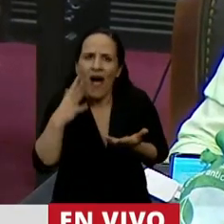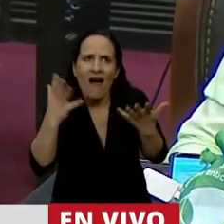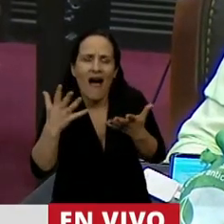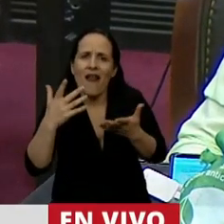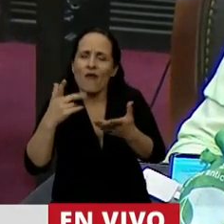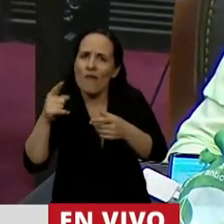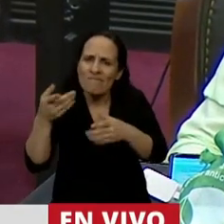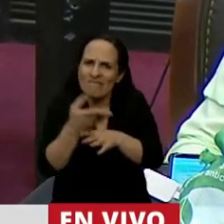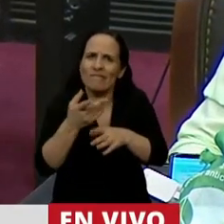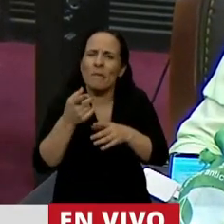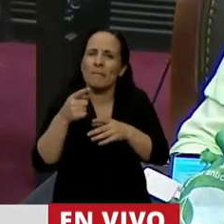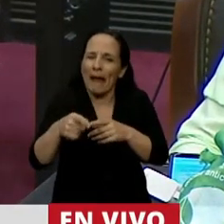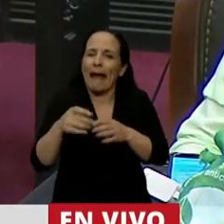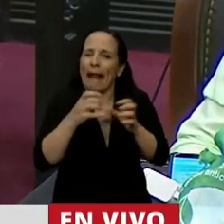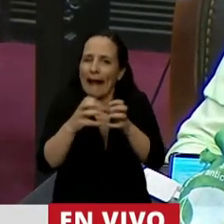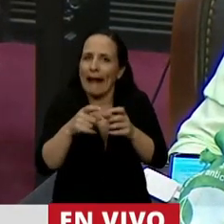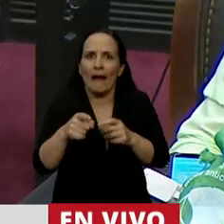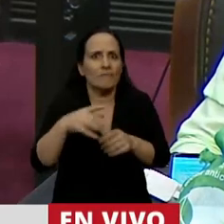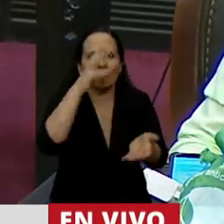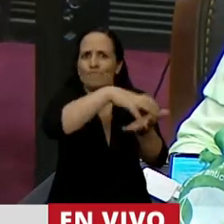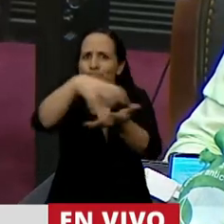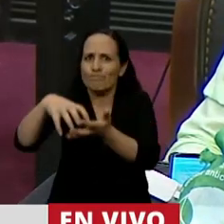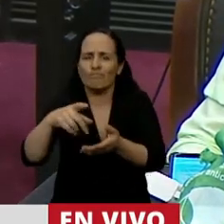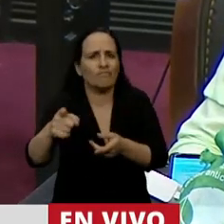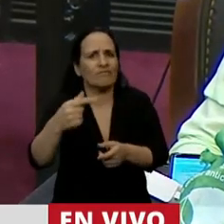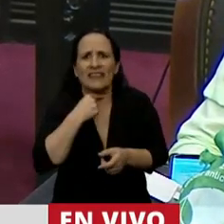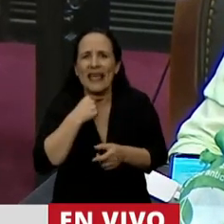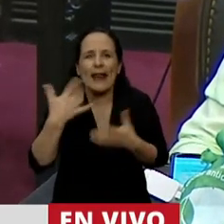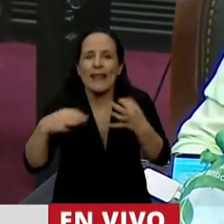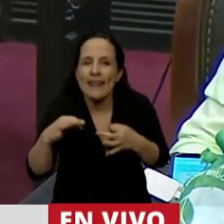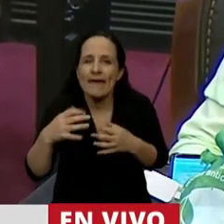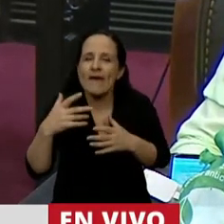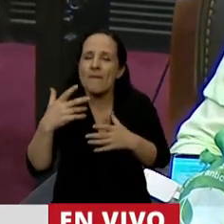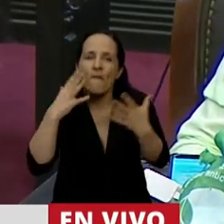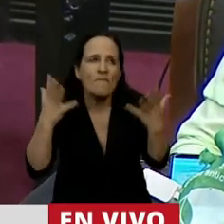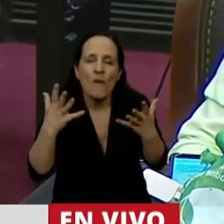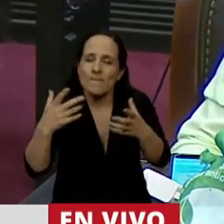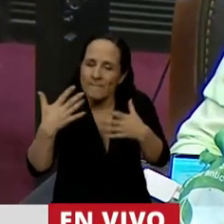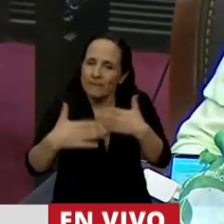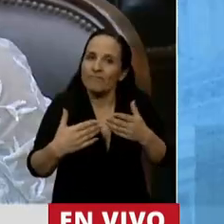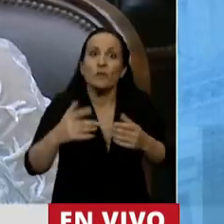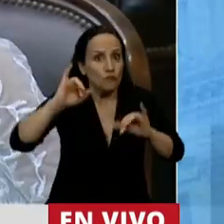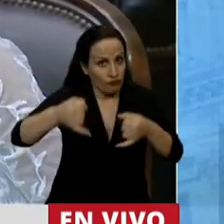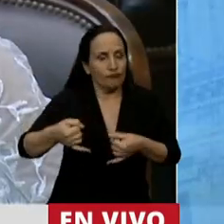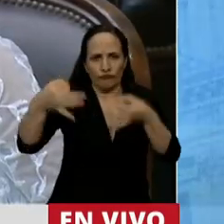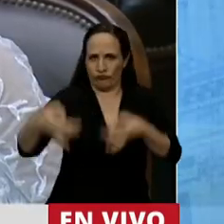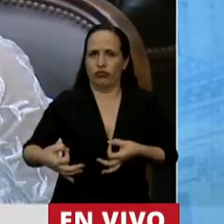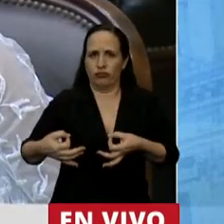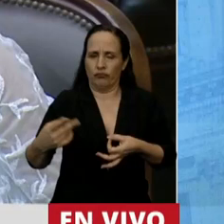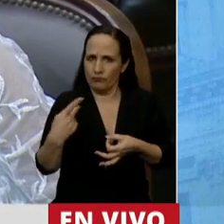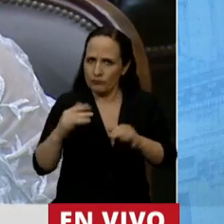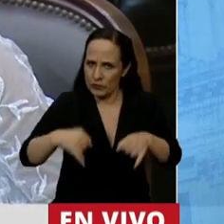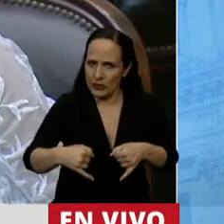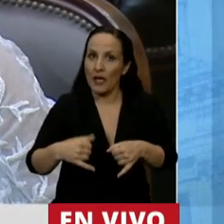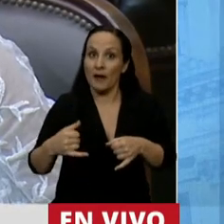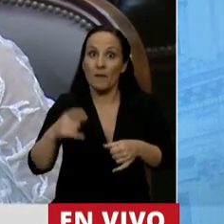tratar el tema. Las organizaciones quieren que hagamos una informativa. Y la hicimos. Y en esa ocasión las